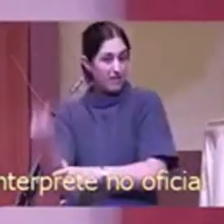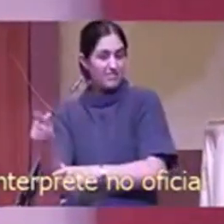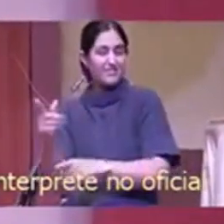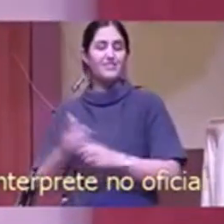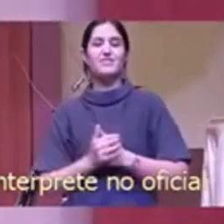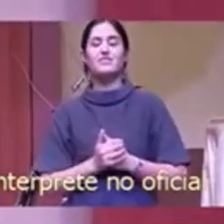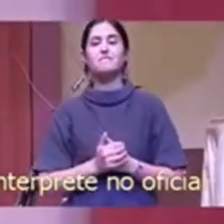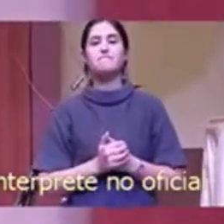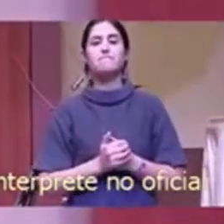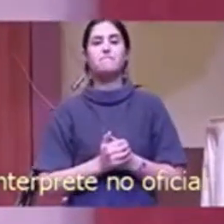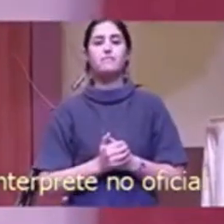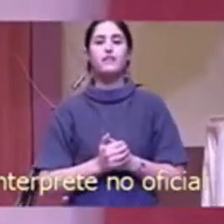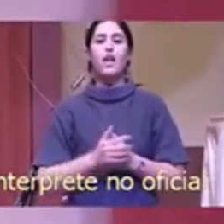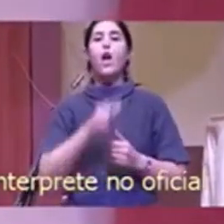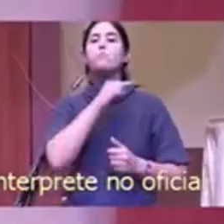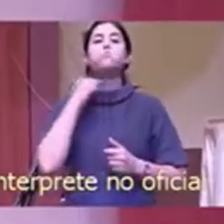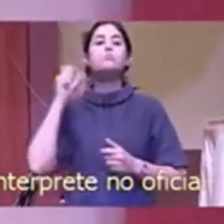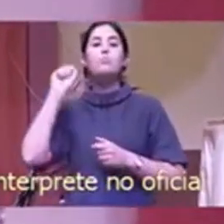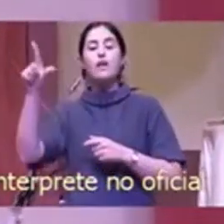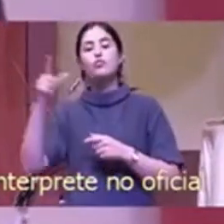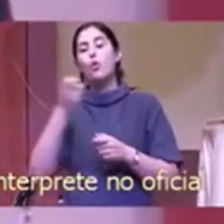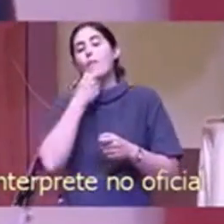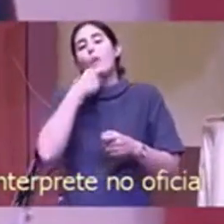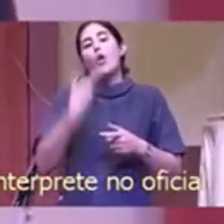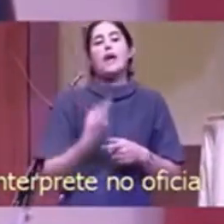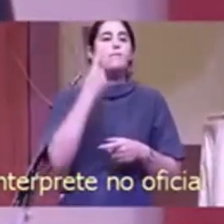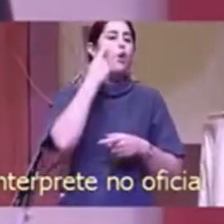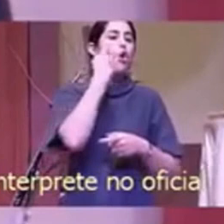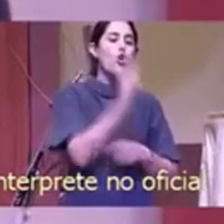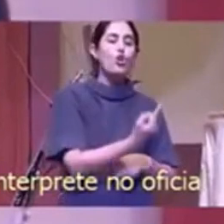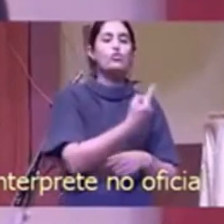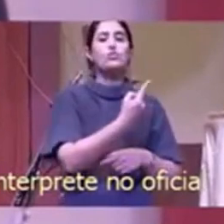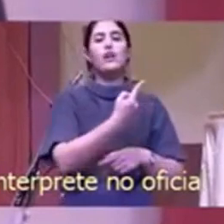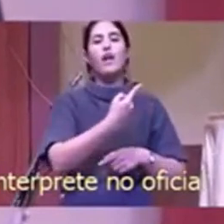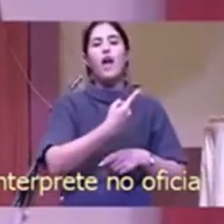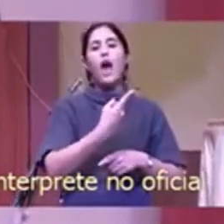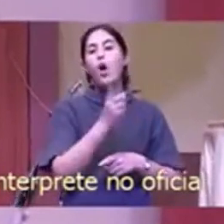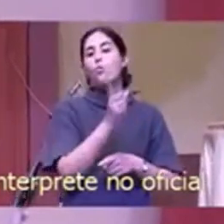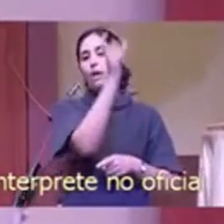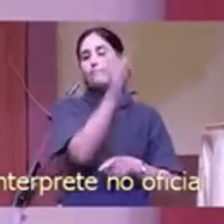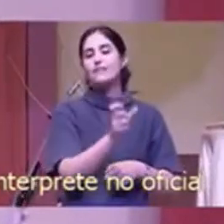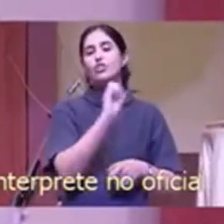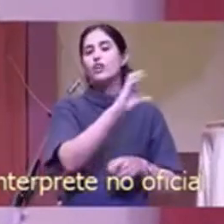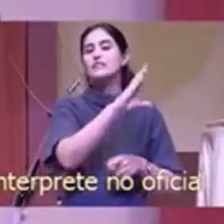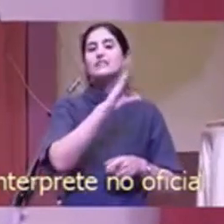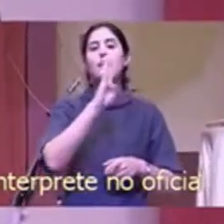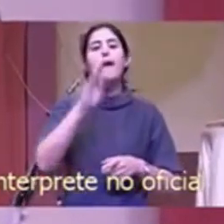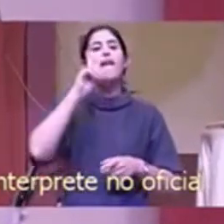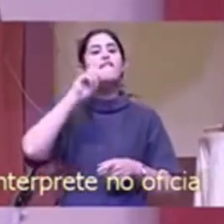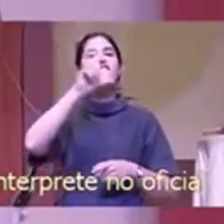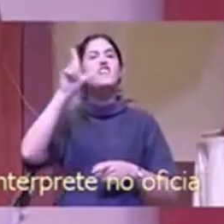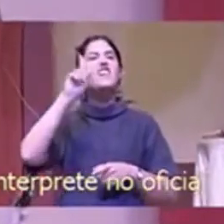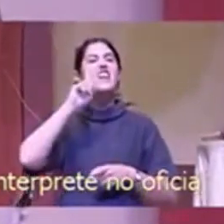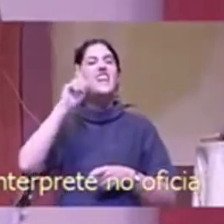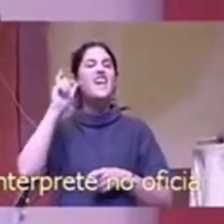Su pastor estuvo con personas como Billy Graham. Es difícil no conocerlos.